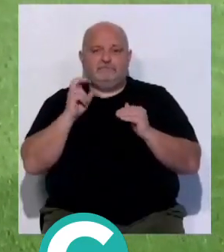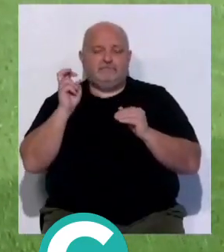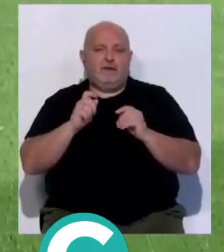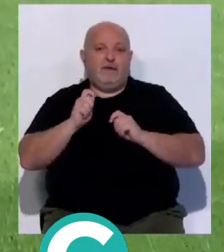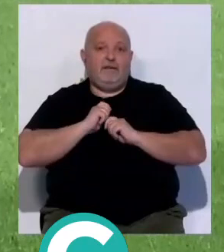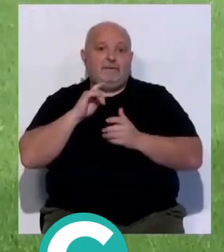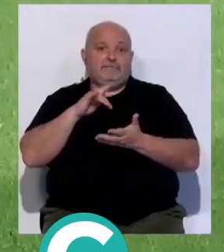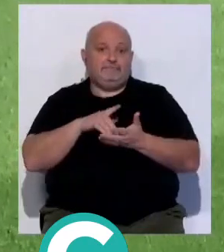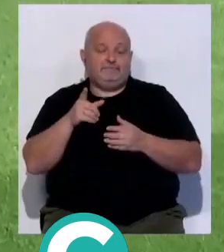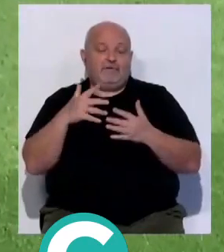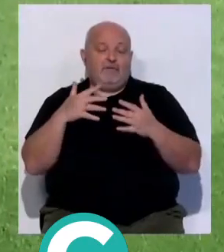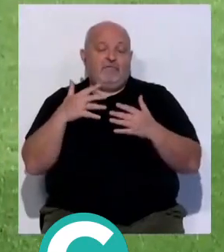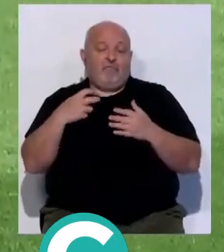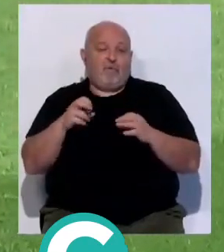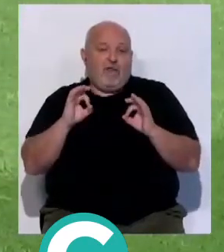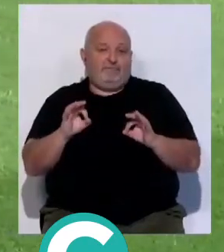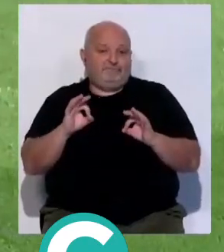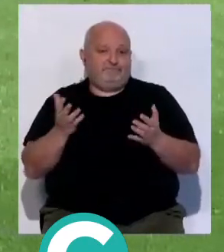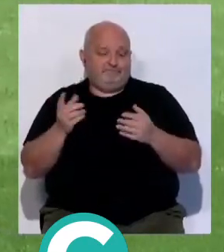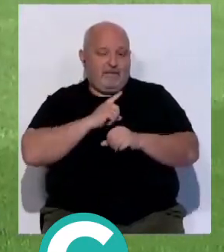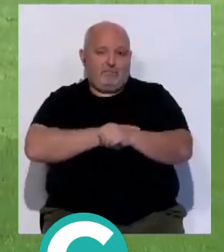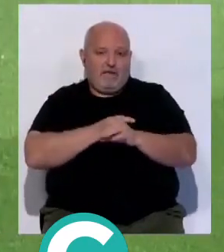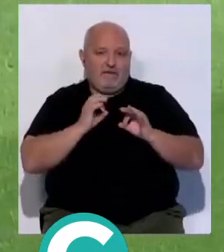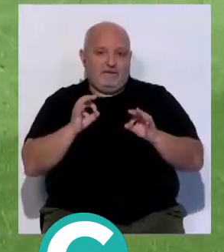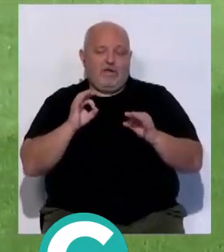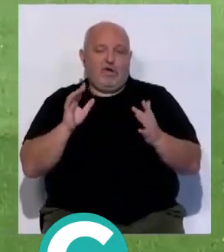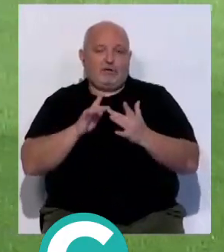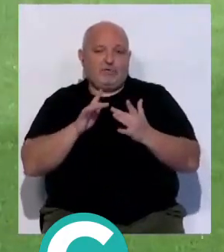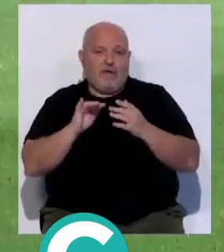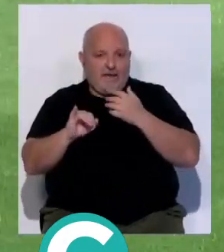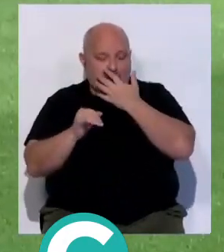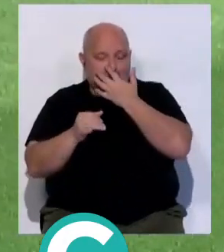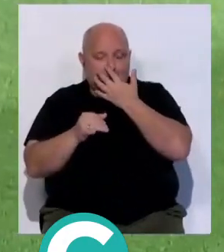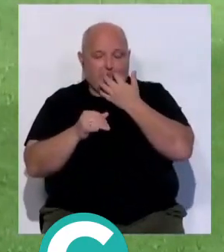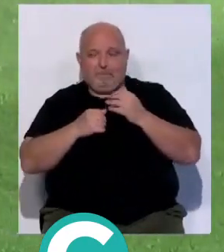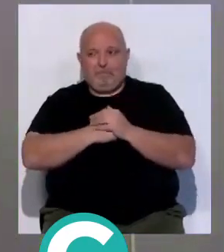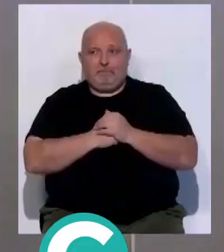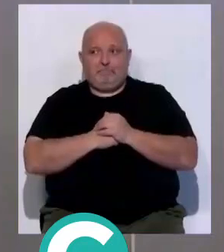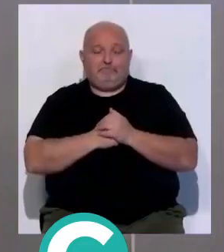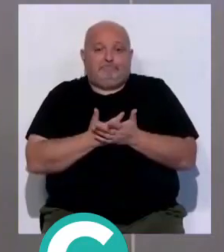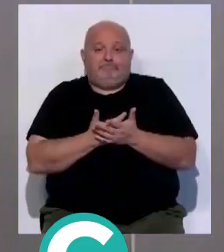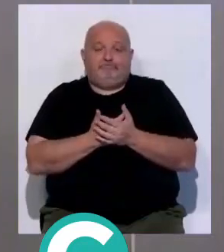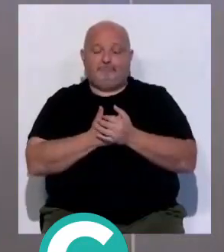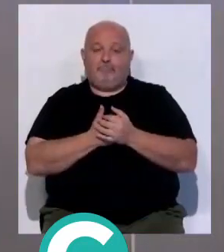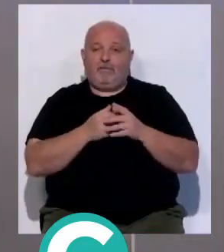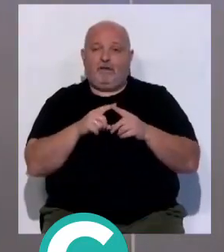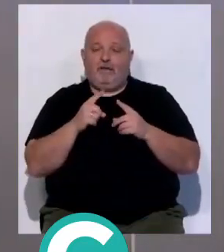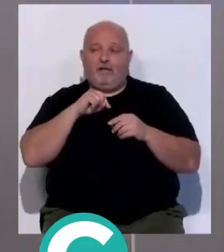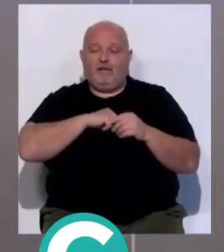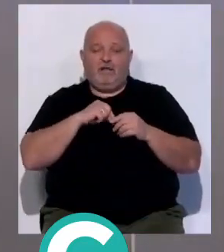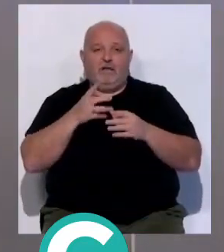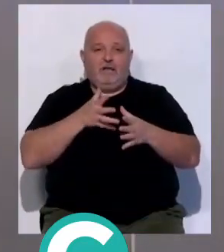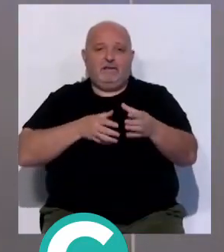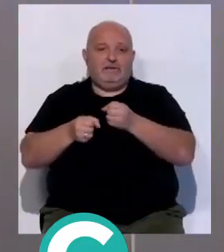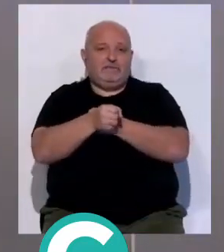llegue esto. Claro, es el fútbol, es un deporte, hay contacto, pero claro, también hay que estar en la piel de cada